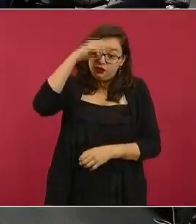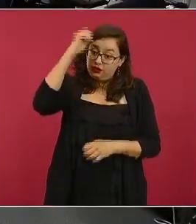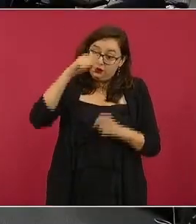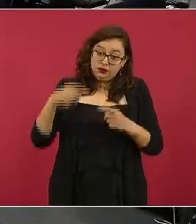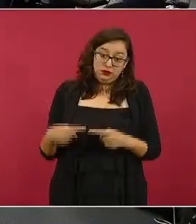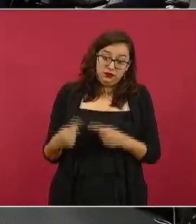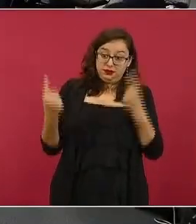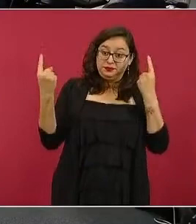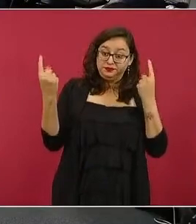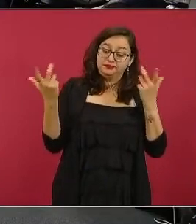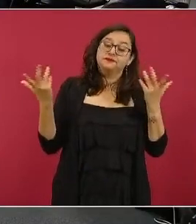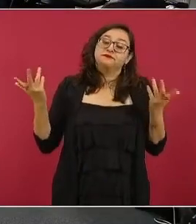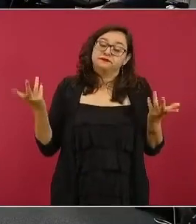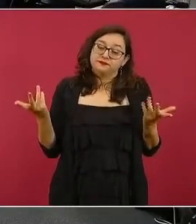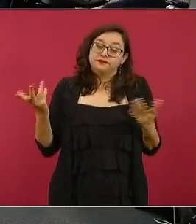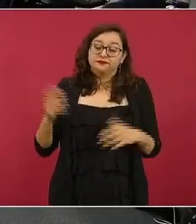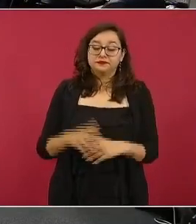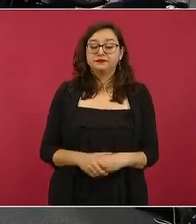lo segundo